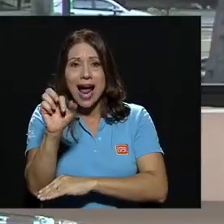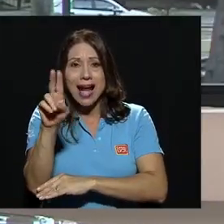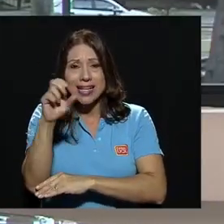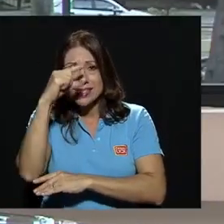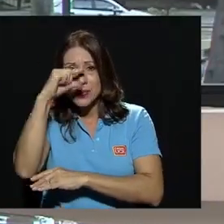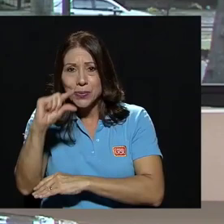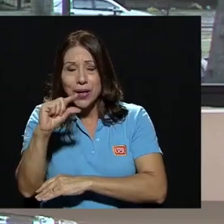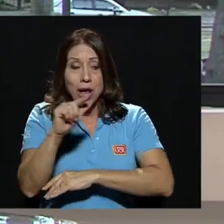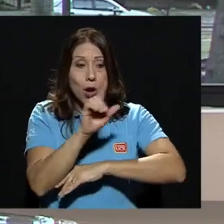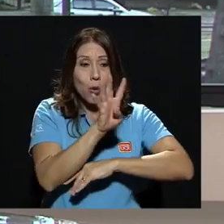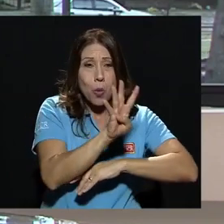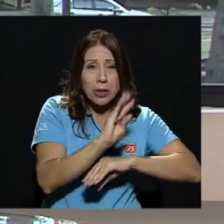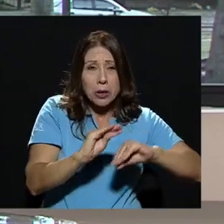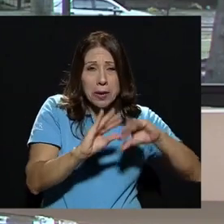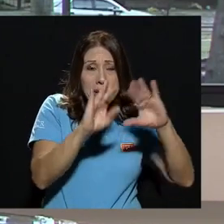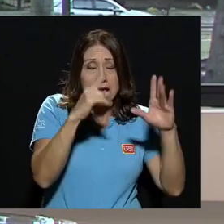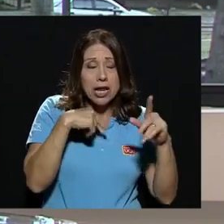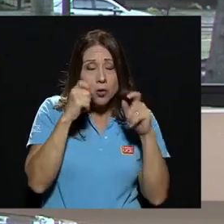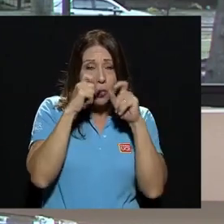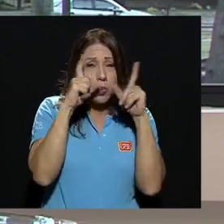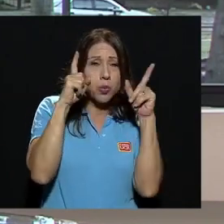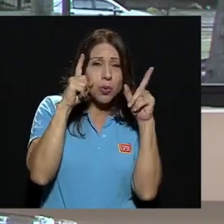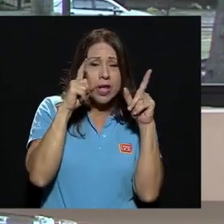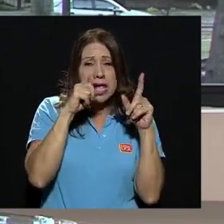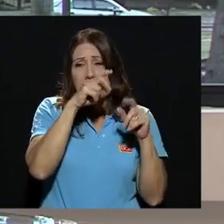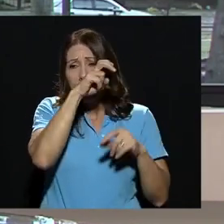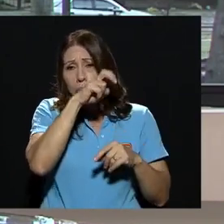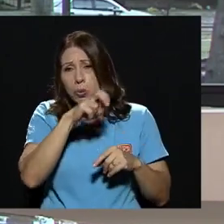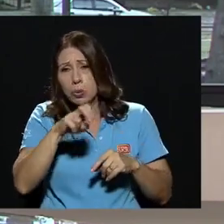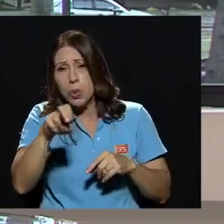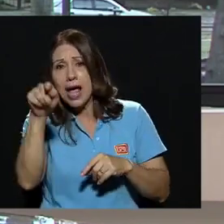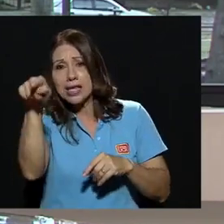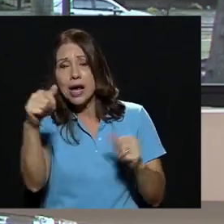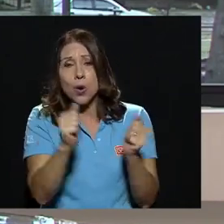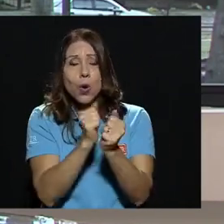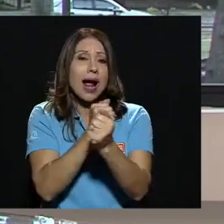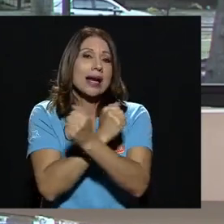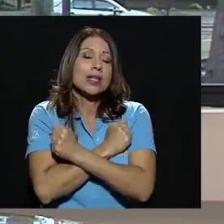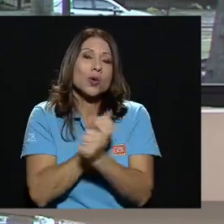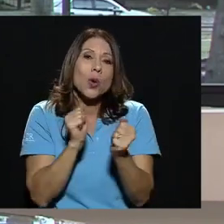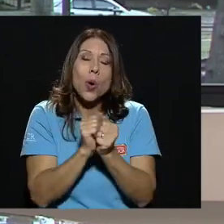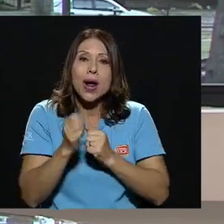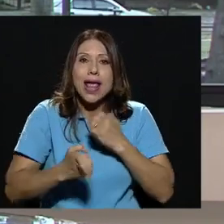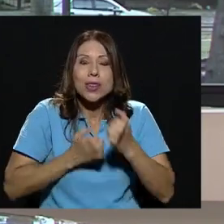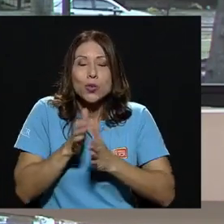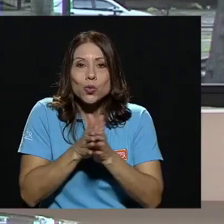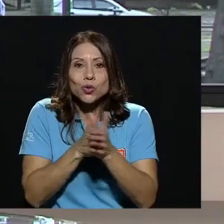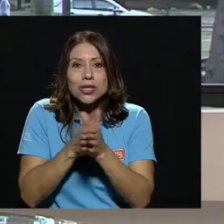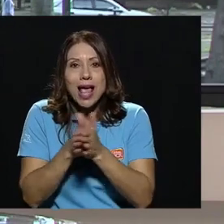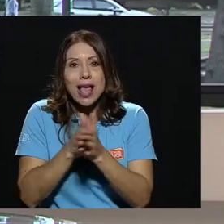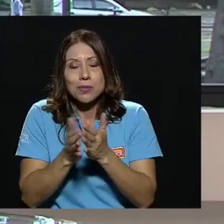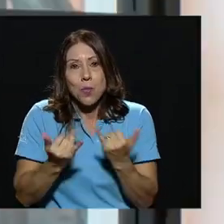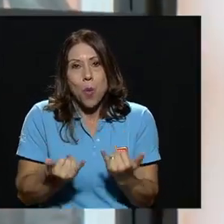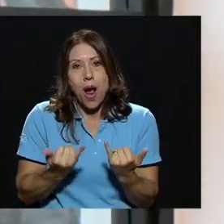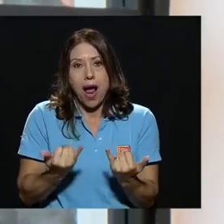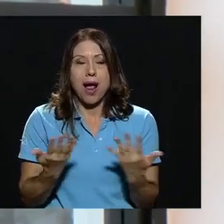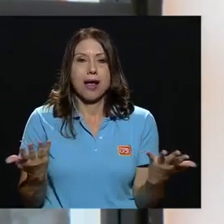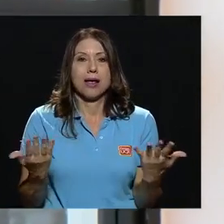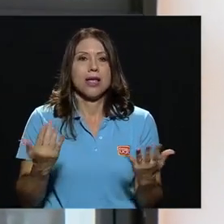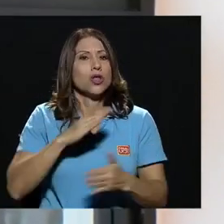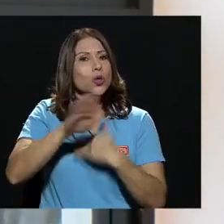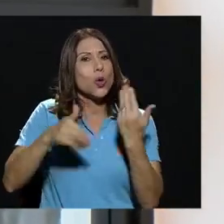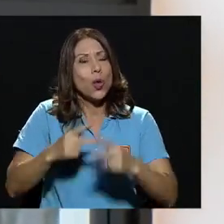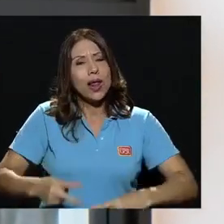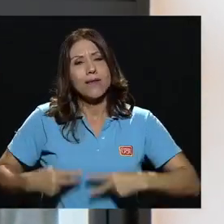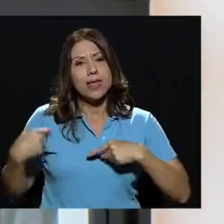la mañana y me iba para allá con muchísimo cariño, con el mismo entusiasmo que le pongo hoy en día a mis clases. Toda la